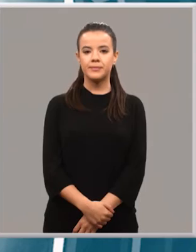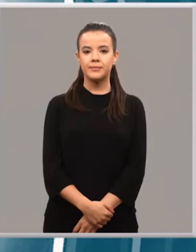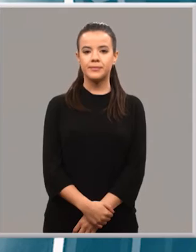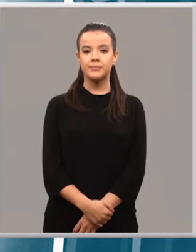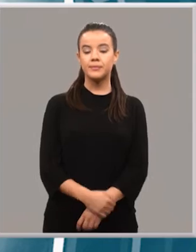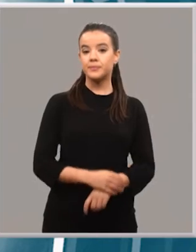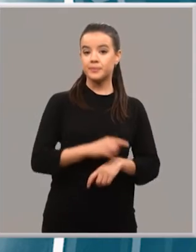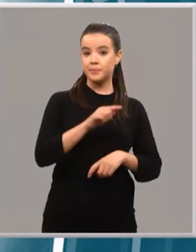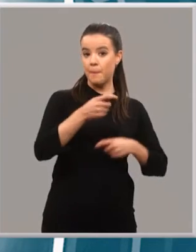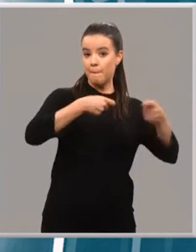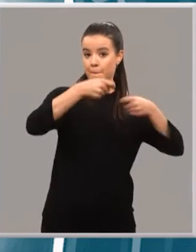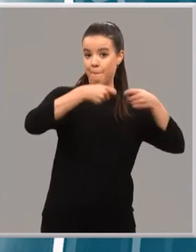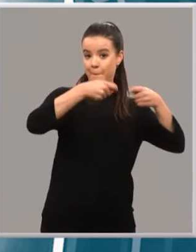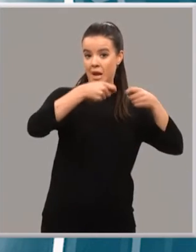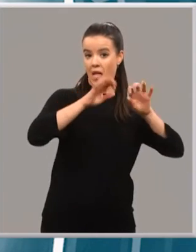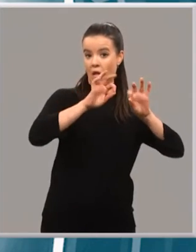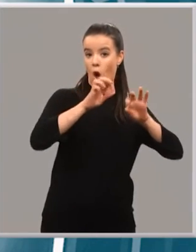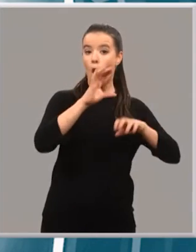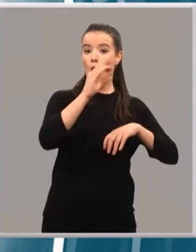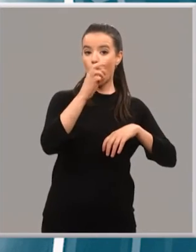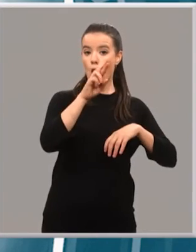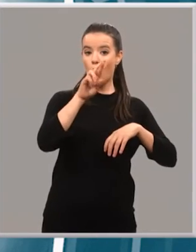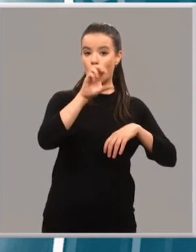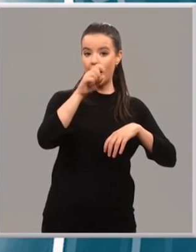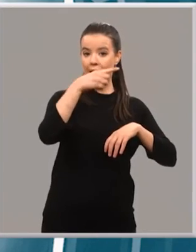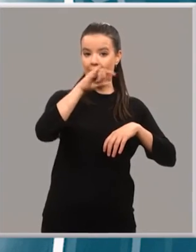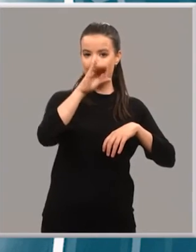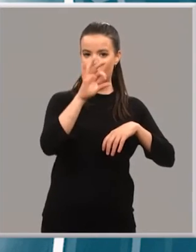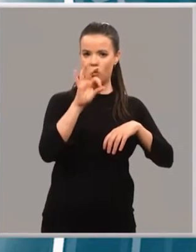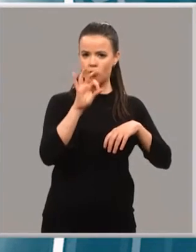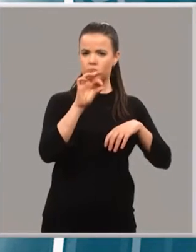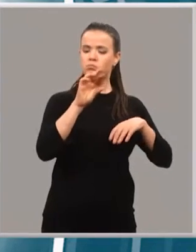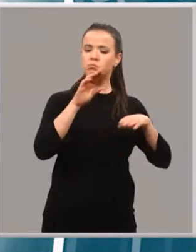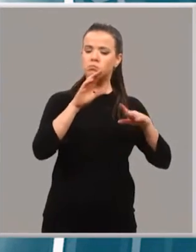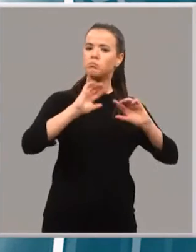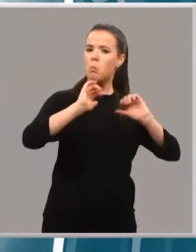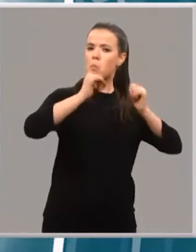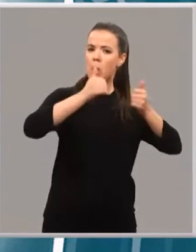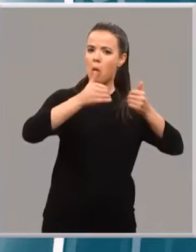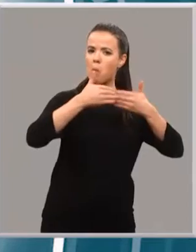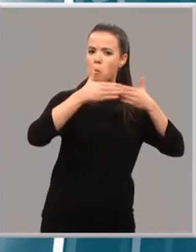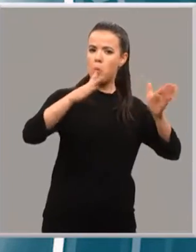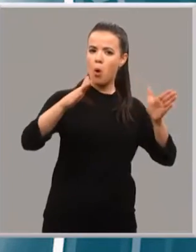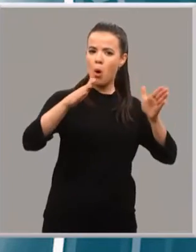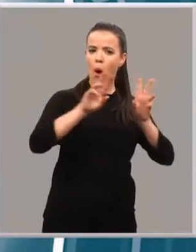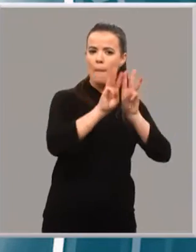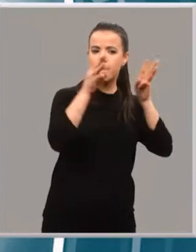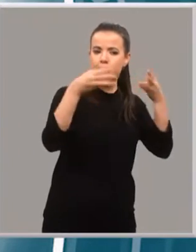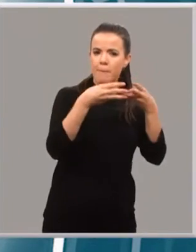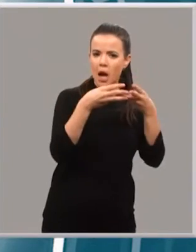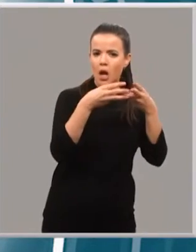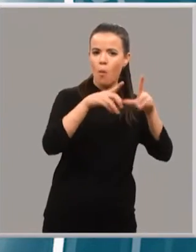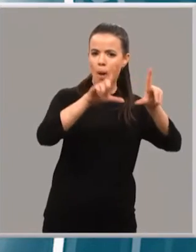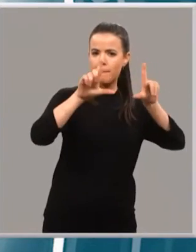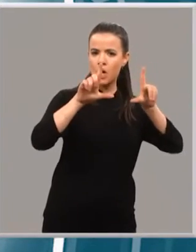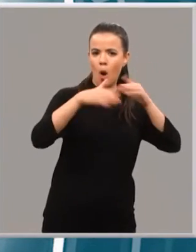El mercado del corregidor resiste a las grandes superficies y pone en marcha una página web moderna y accesible para potenciar